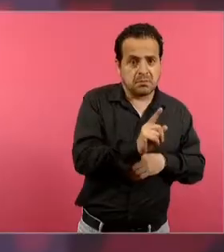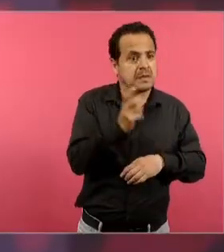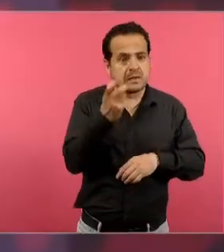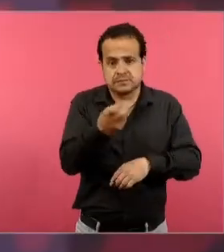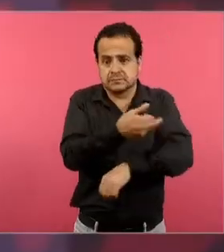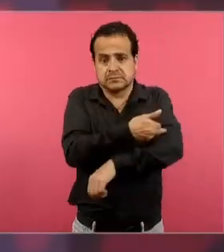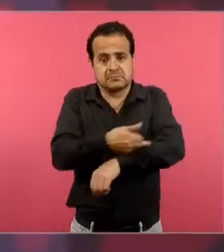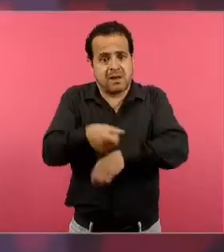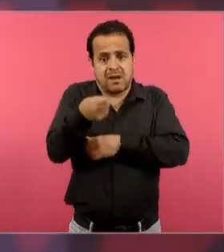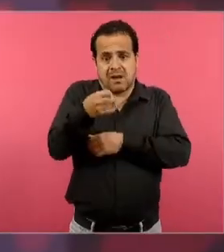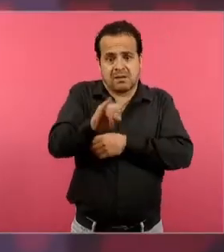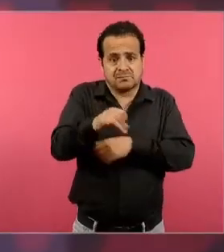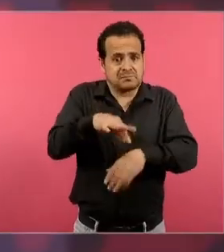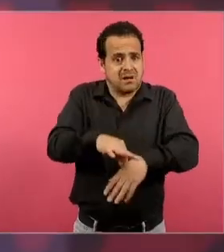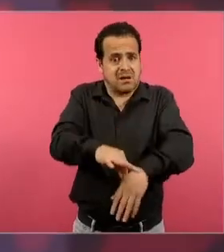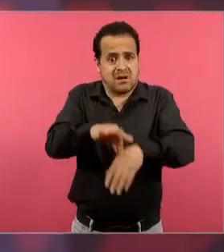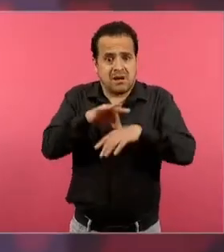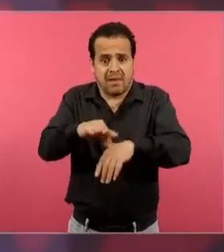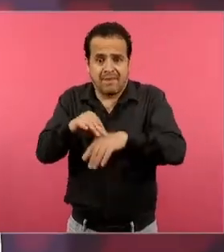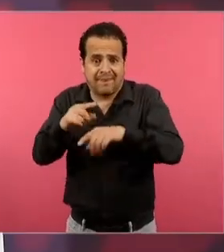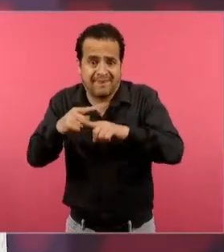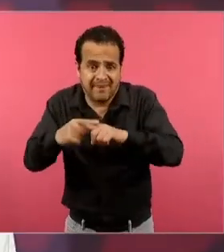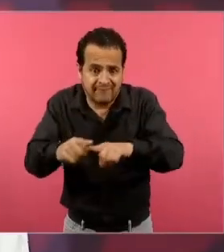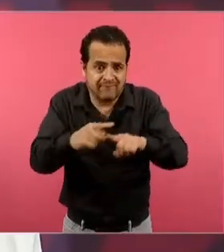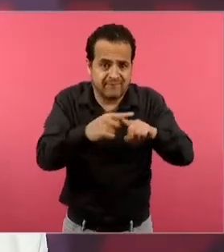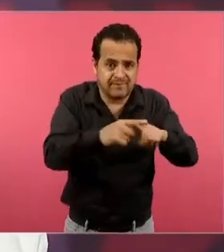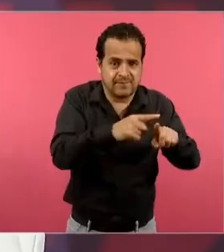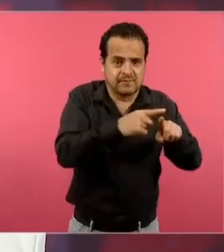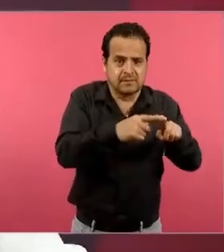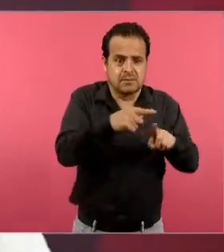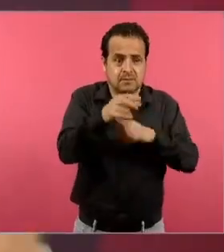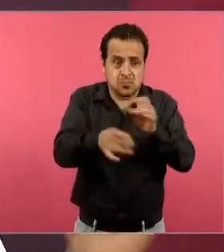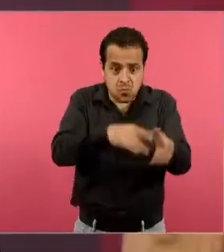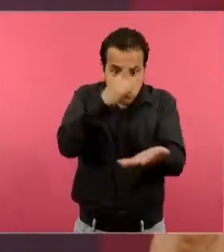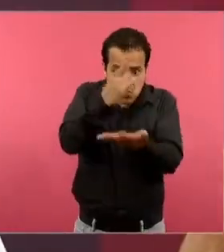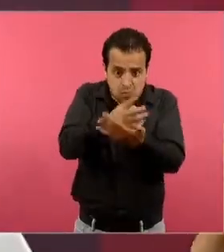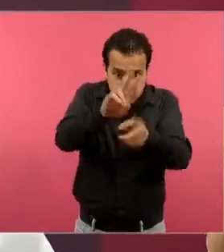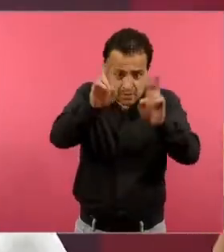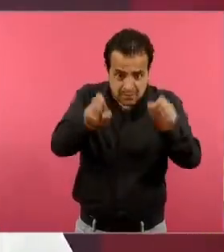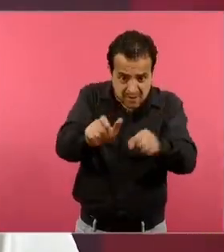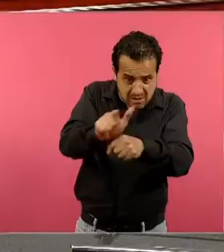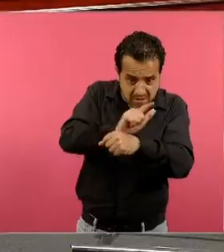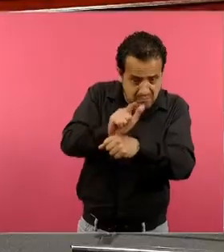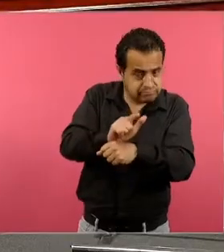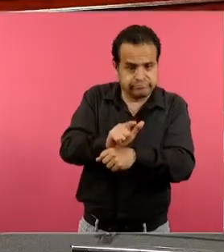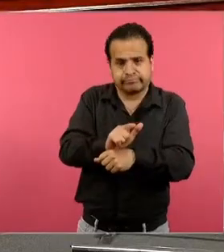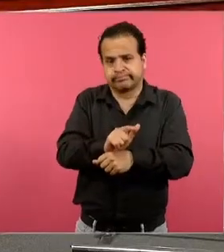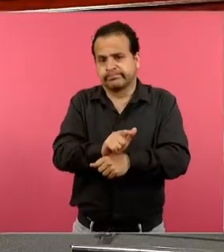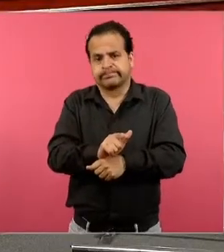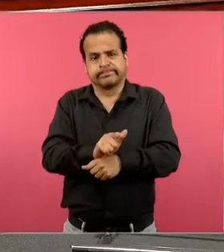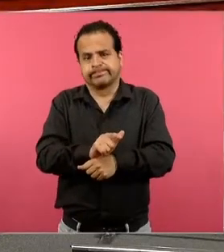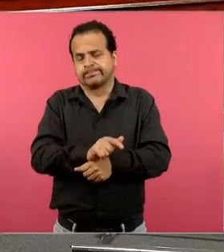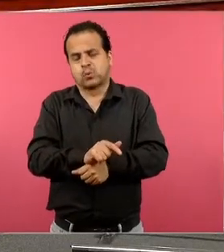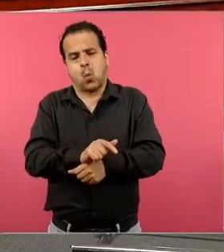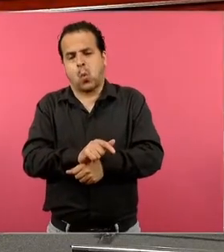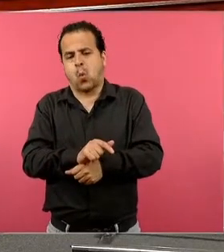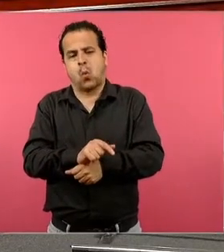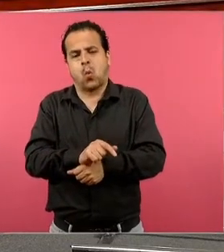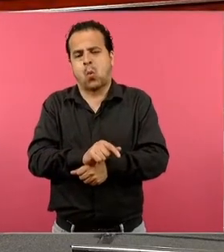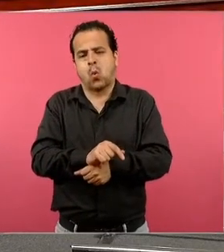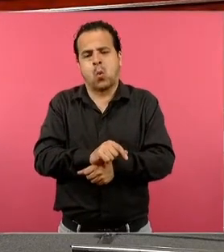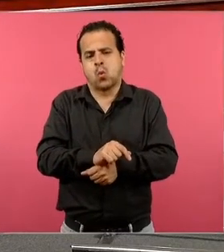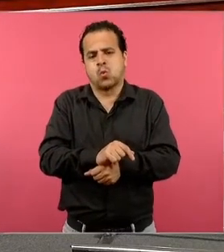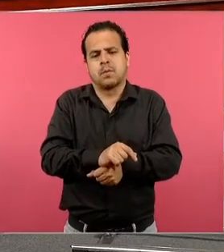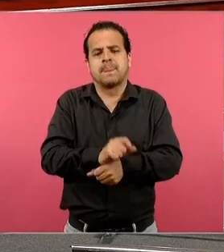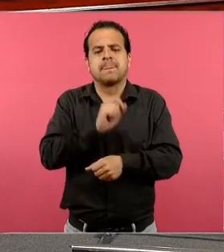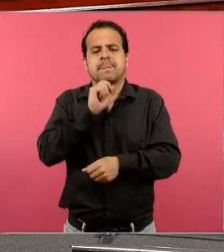tiene que ver solamente con monoparentales o con, aquí yo soy hija de, soy hija adoptiva,